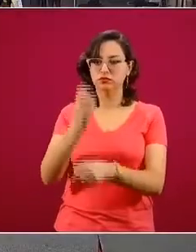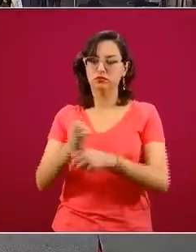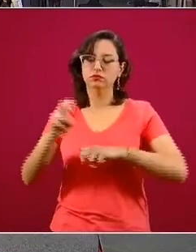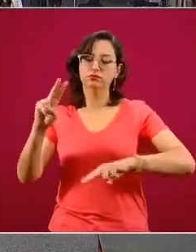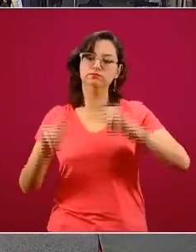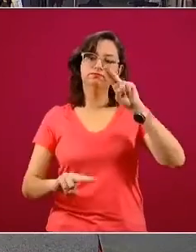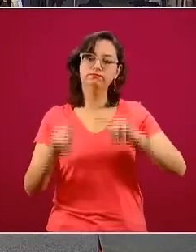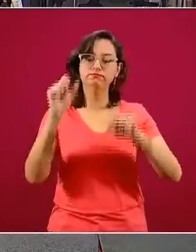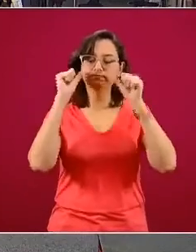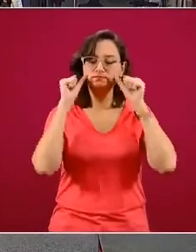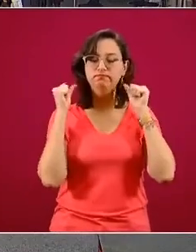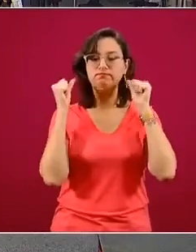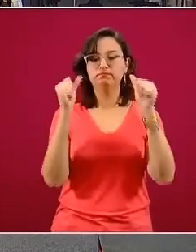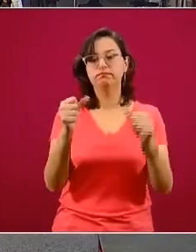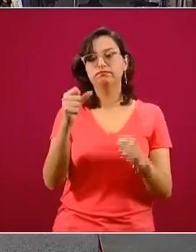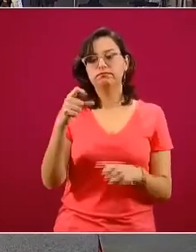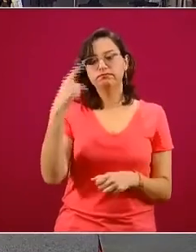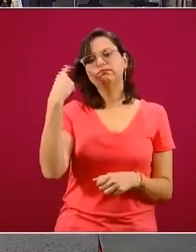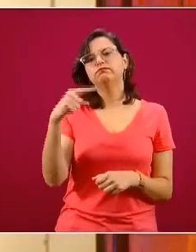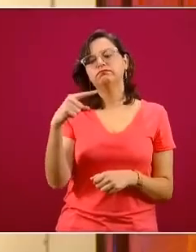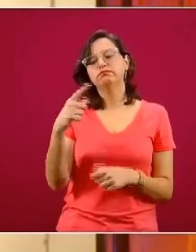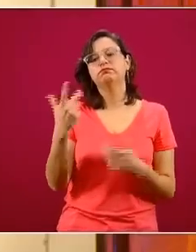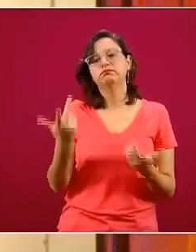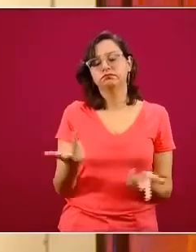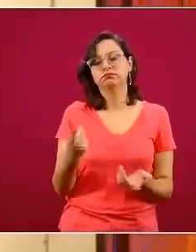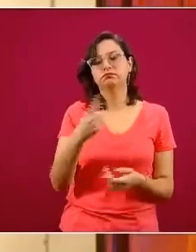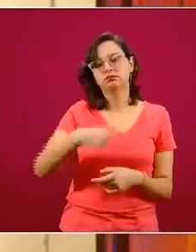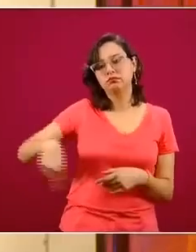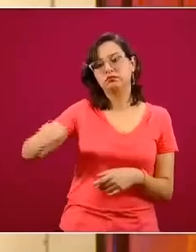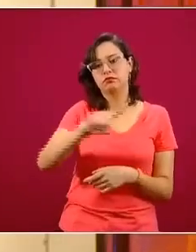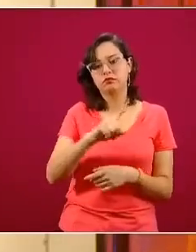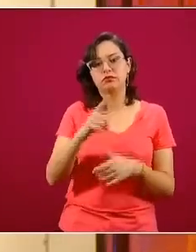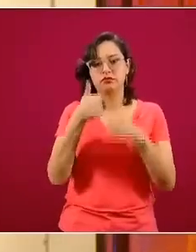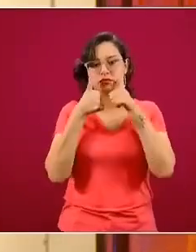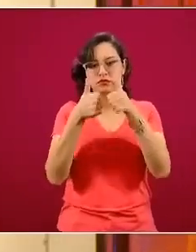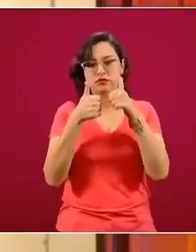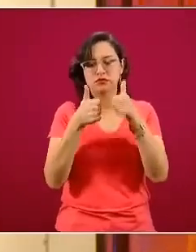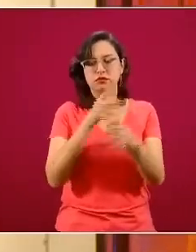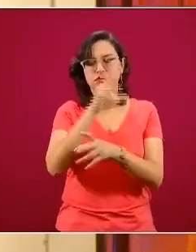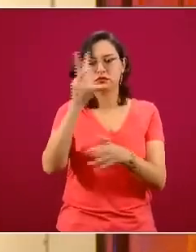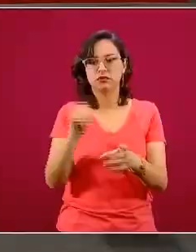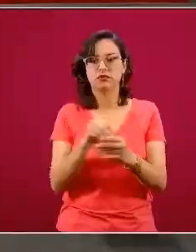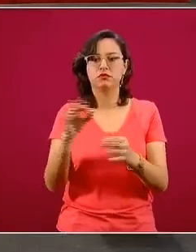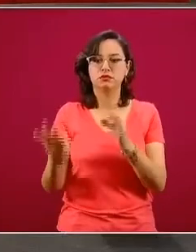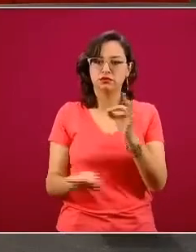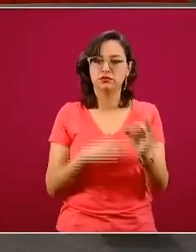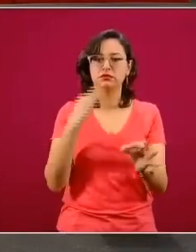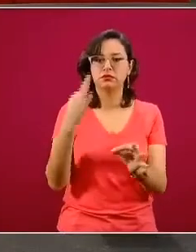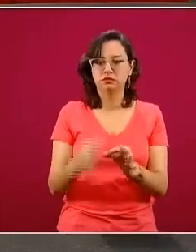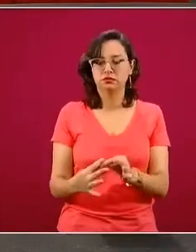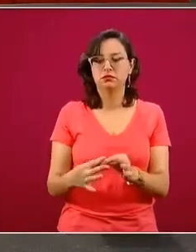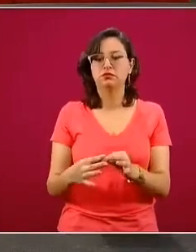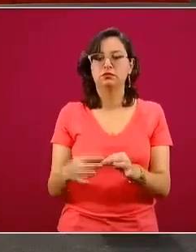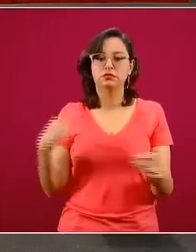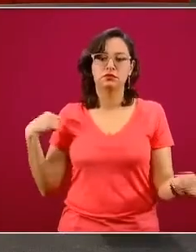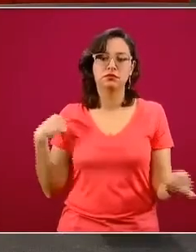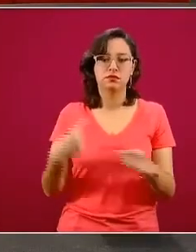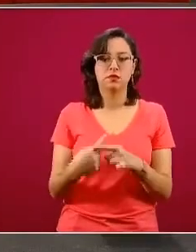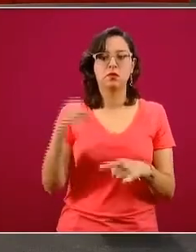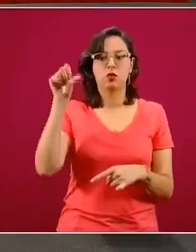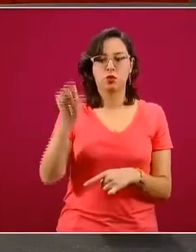nivel de ser necesario, para que puedan en su momento tener la atención que se requiere. Esa sería la actualización para el día de hoy.